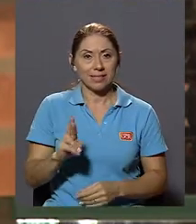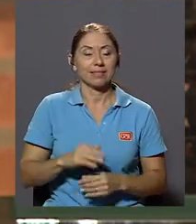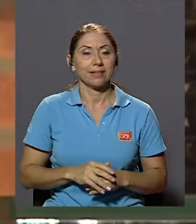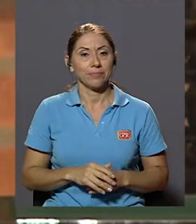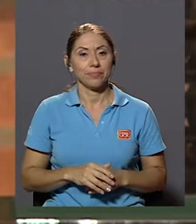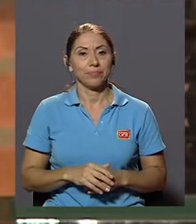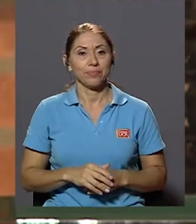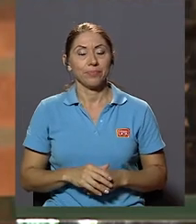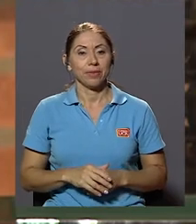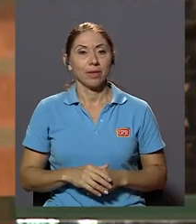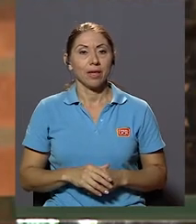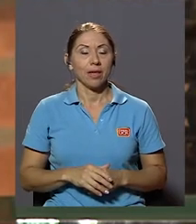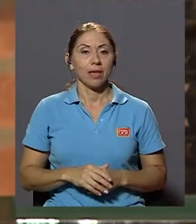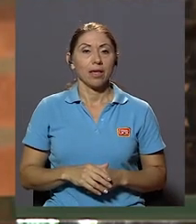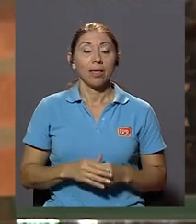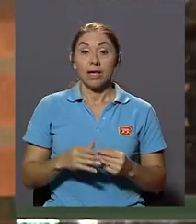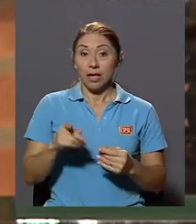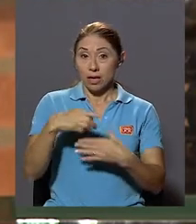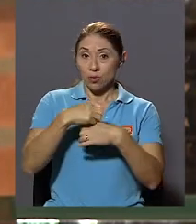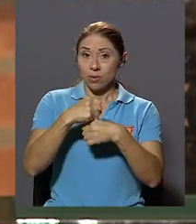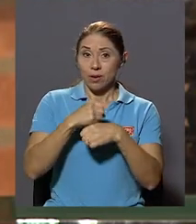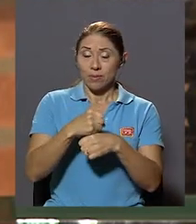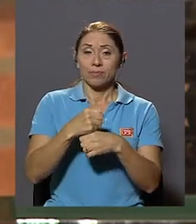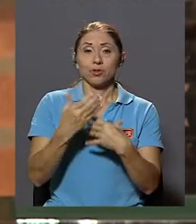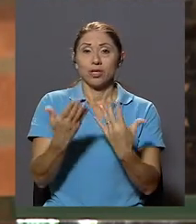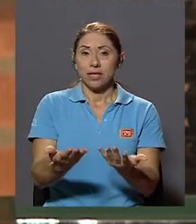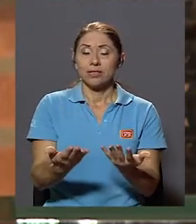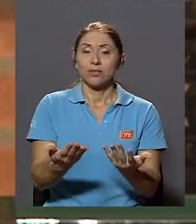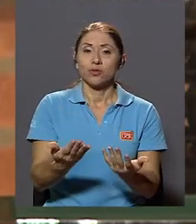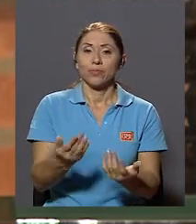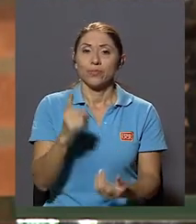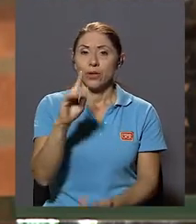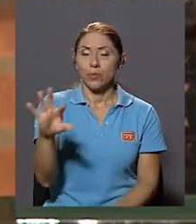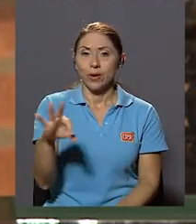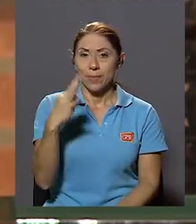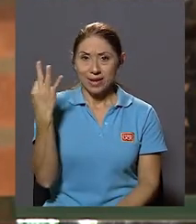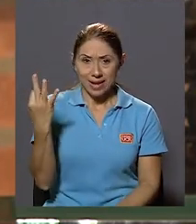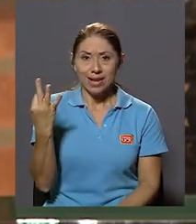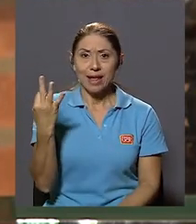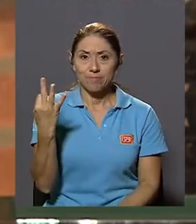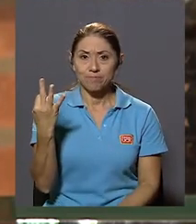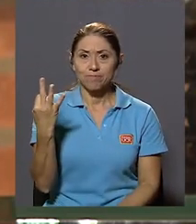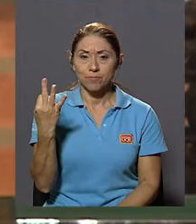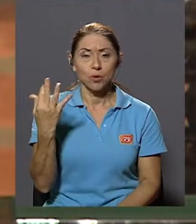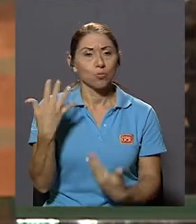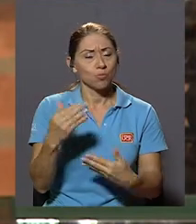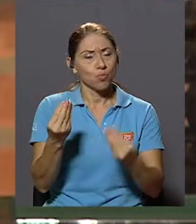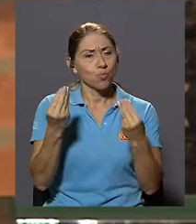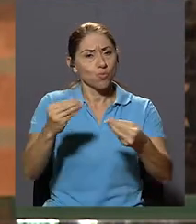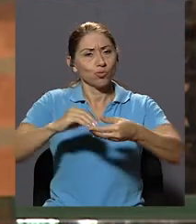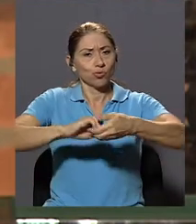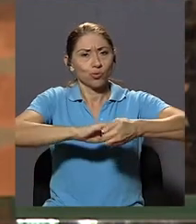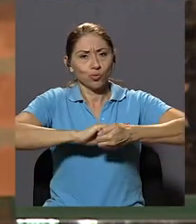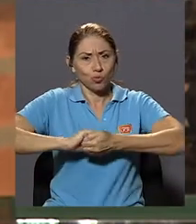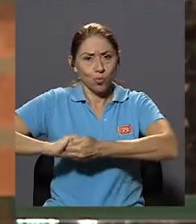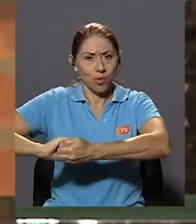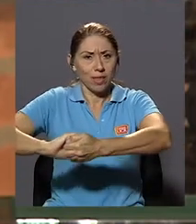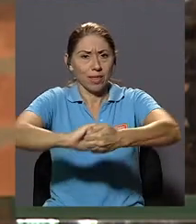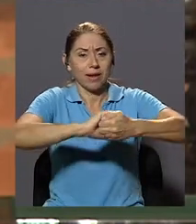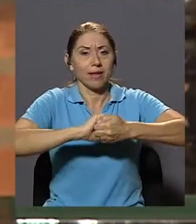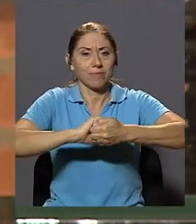Costarricense Y lo hemos hecho De una manera Creo que Evidentemente Solidaria